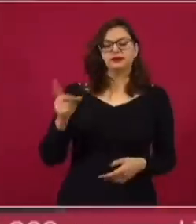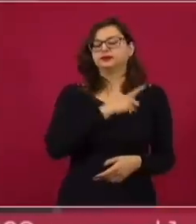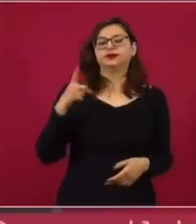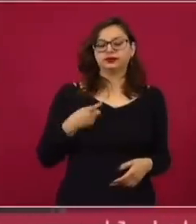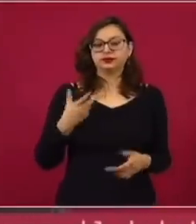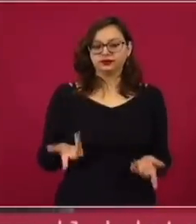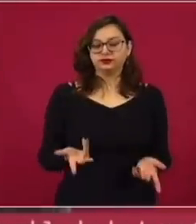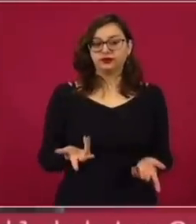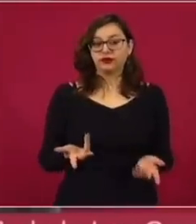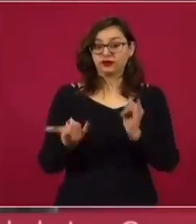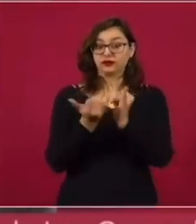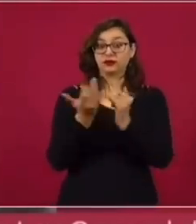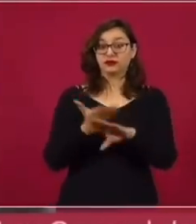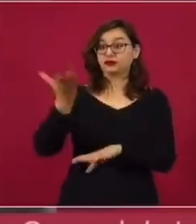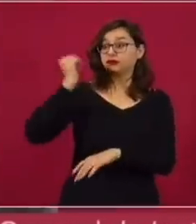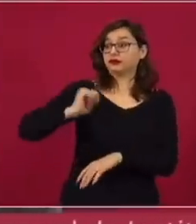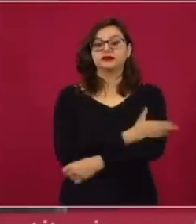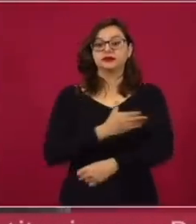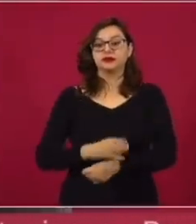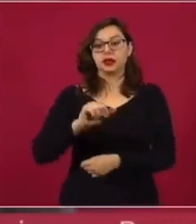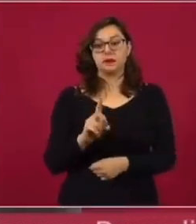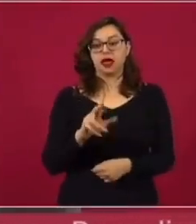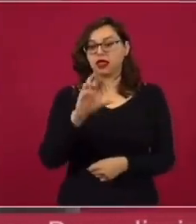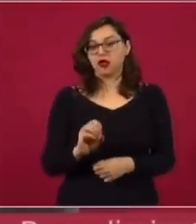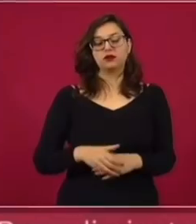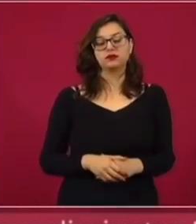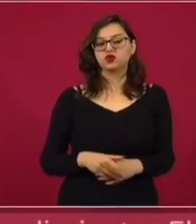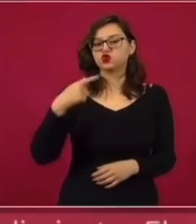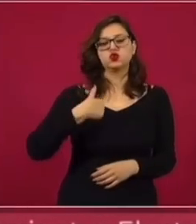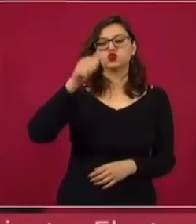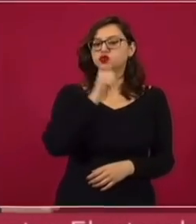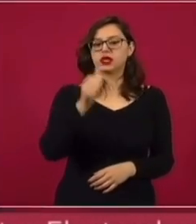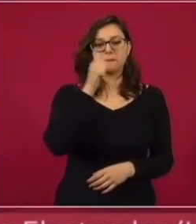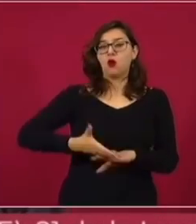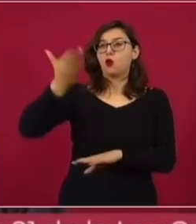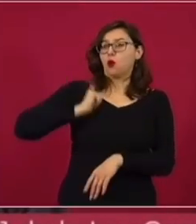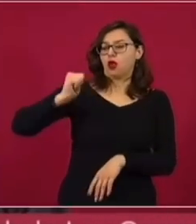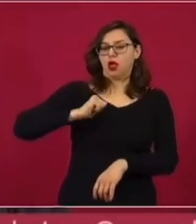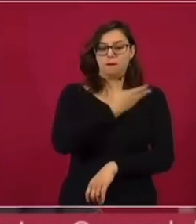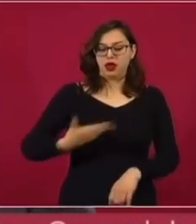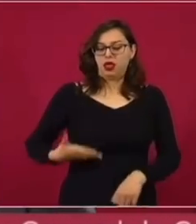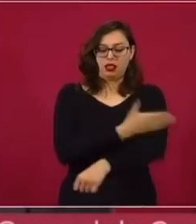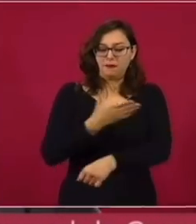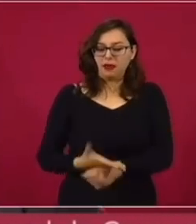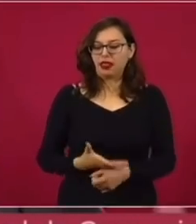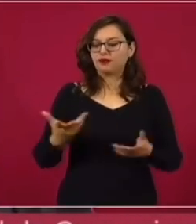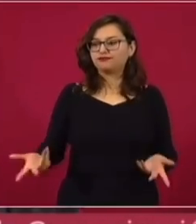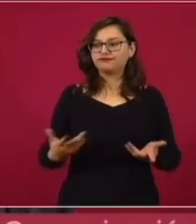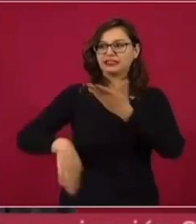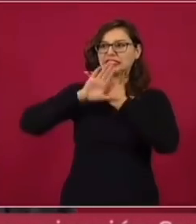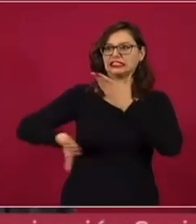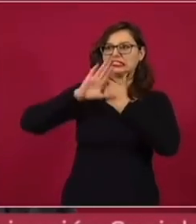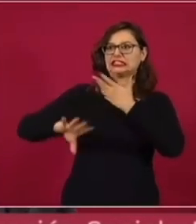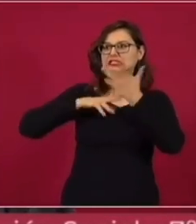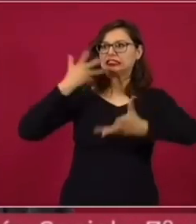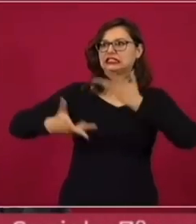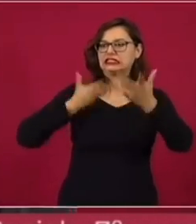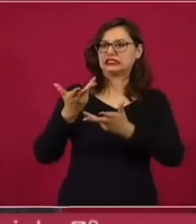Todo lo que le hicieron al presidente Madero, siempre lo he dicho, él no tenía forma de defenderse,